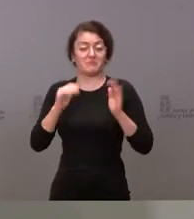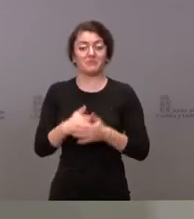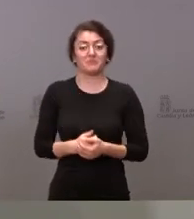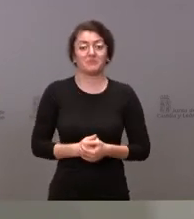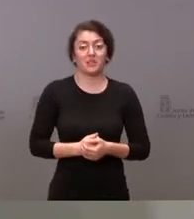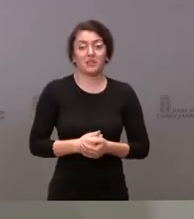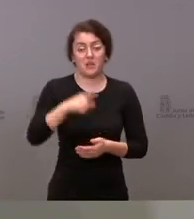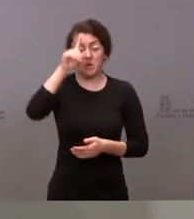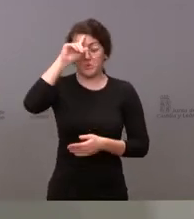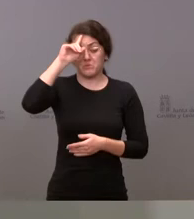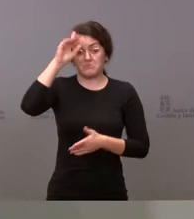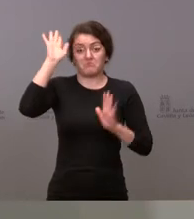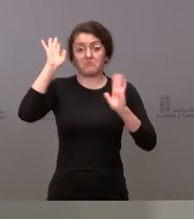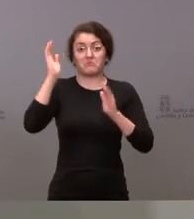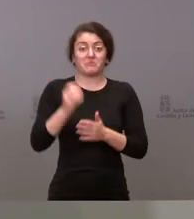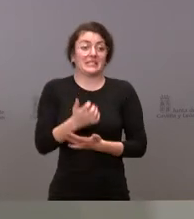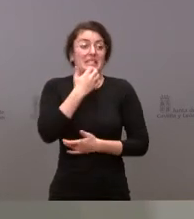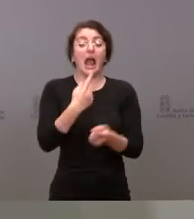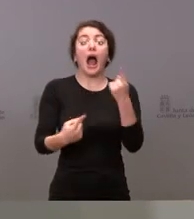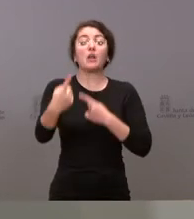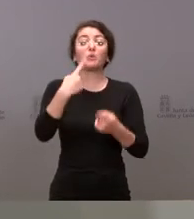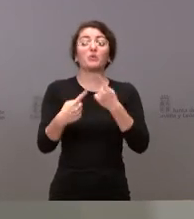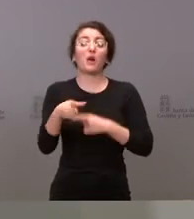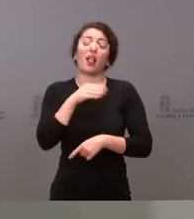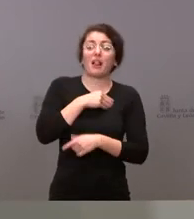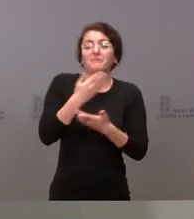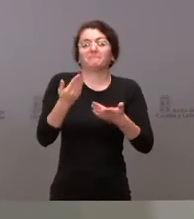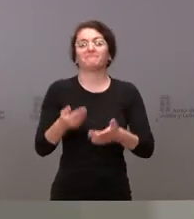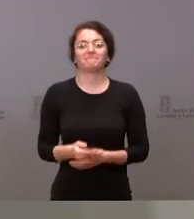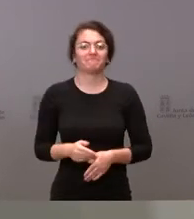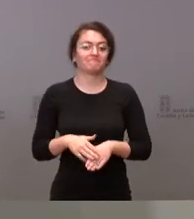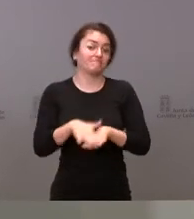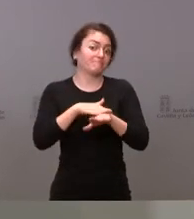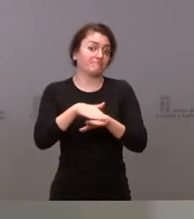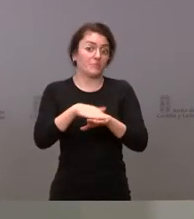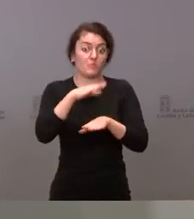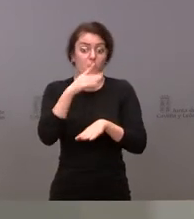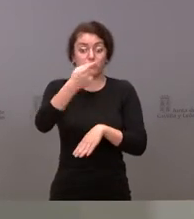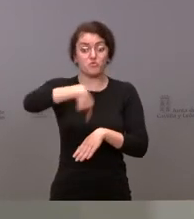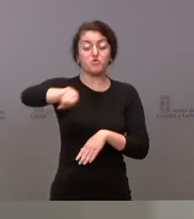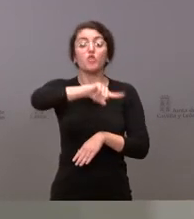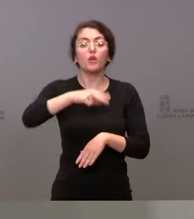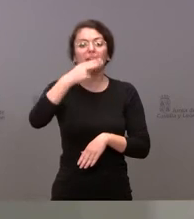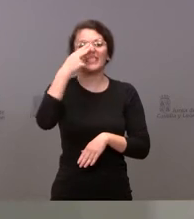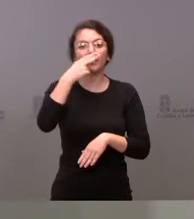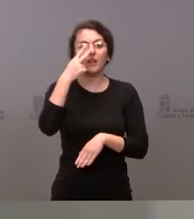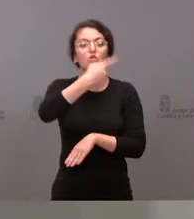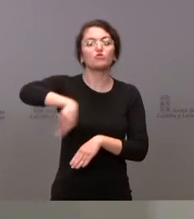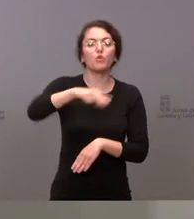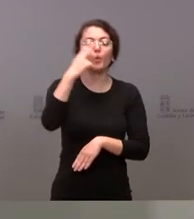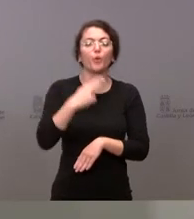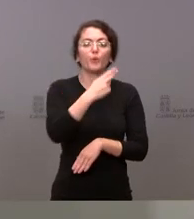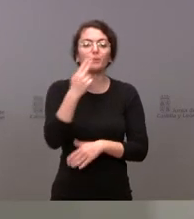Yo lamento dar algún disgusto, pero es que el compromiso de todos, porque es el interés de todos, es